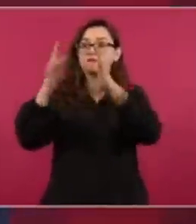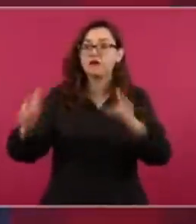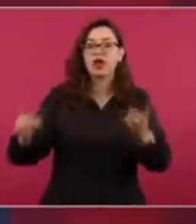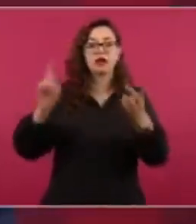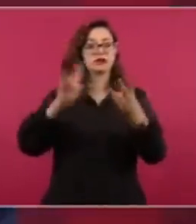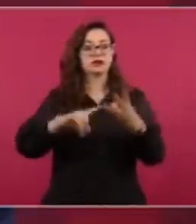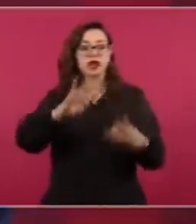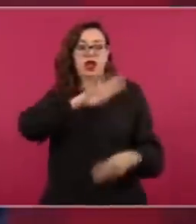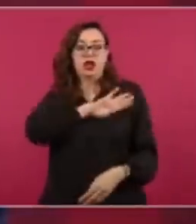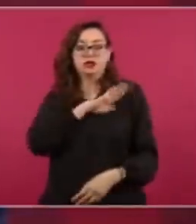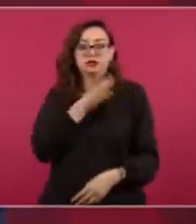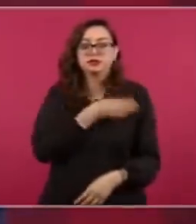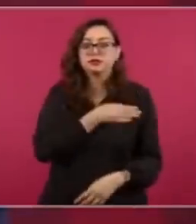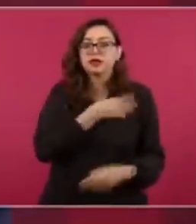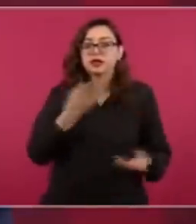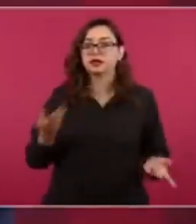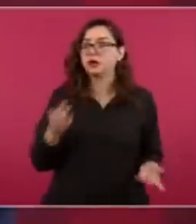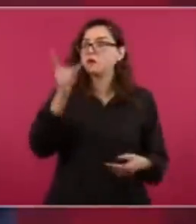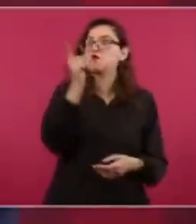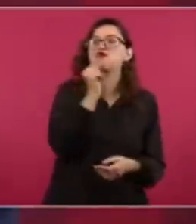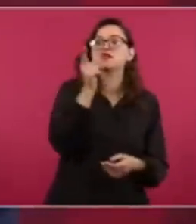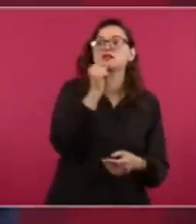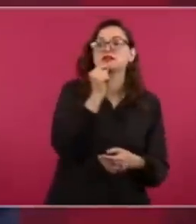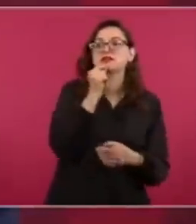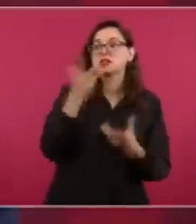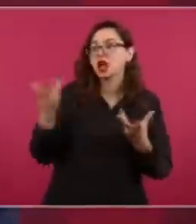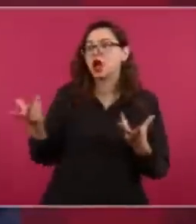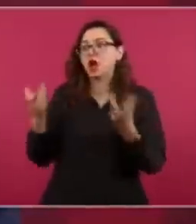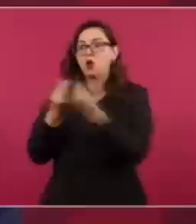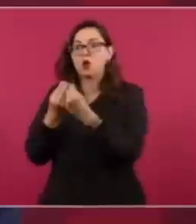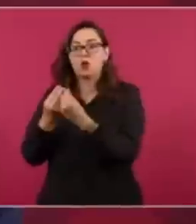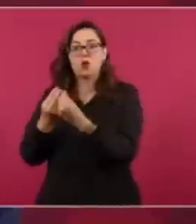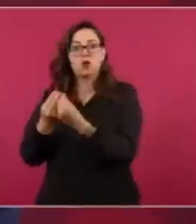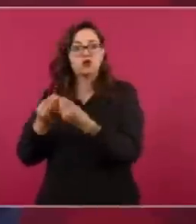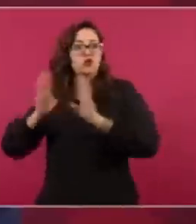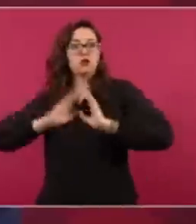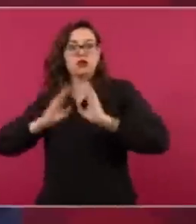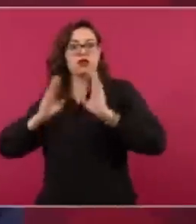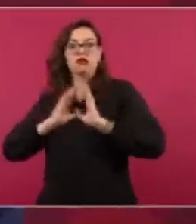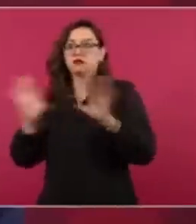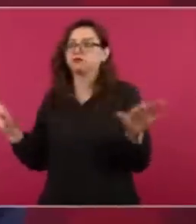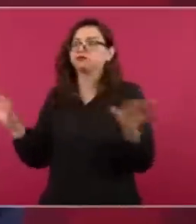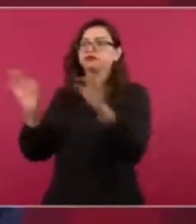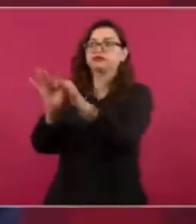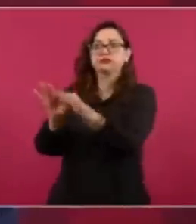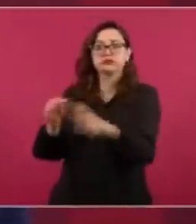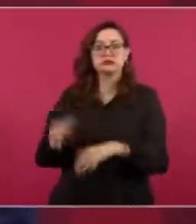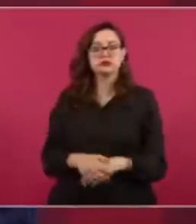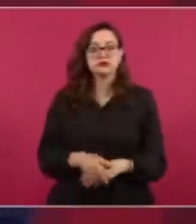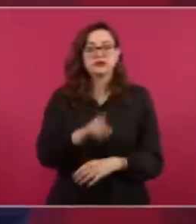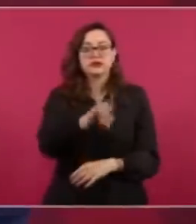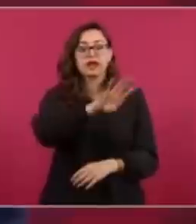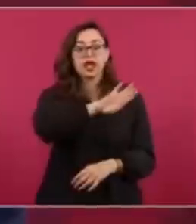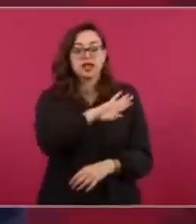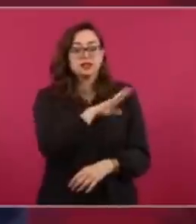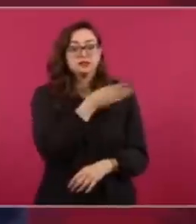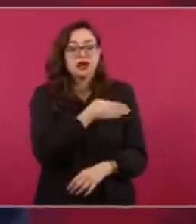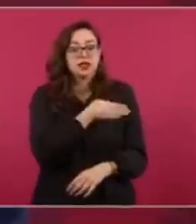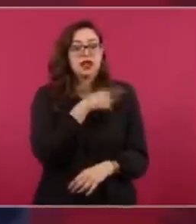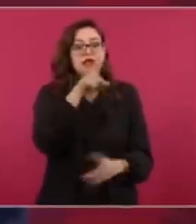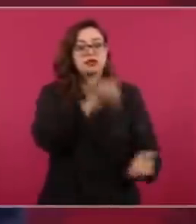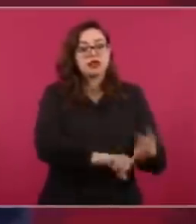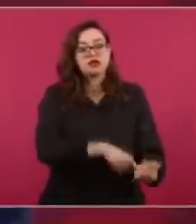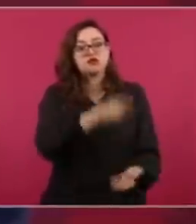¿De dónde depende la Guardia Civil de España? Pues de la Secretaría de Defensa,